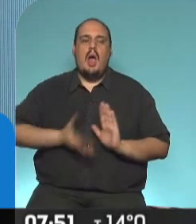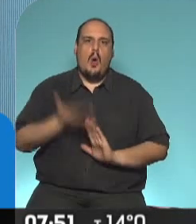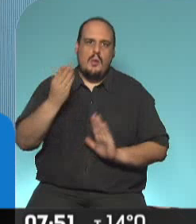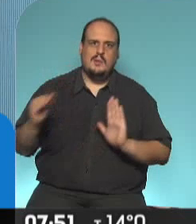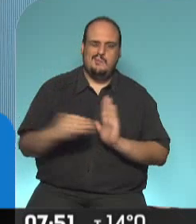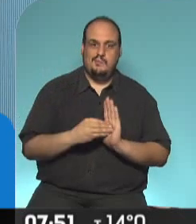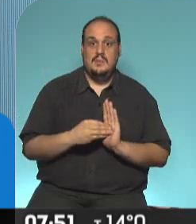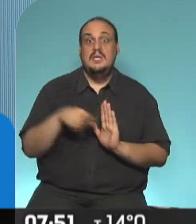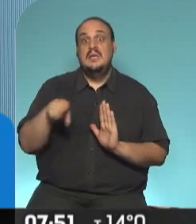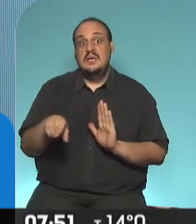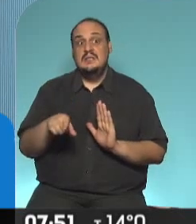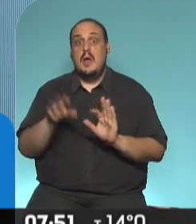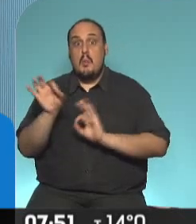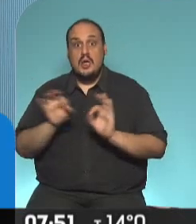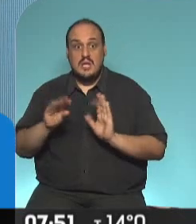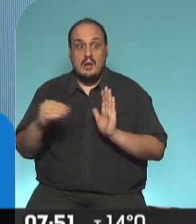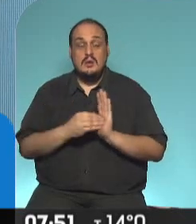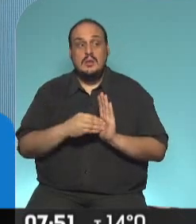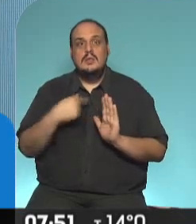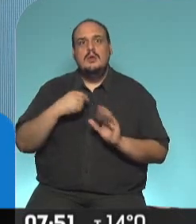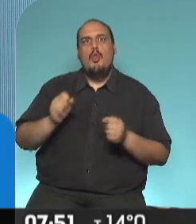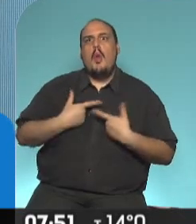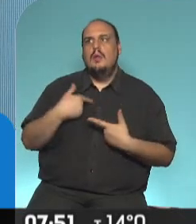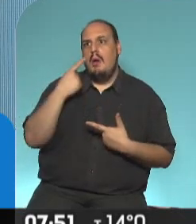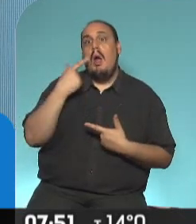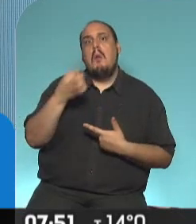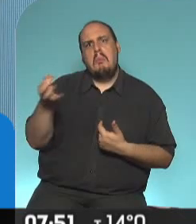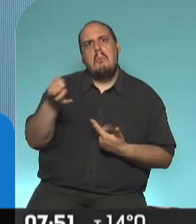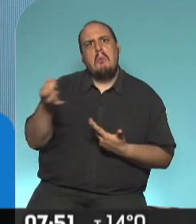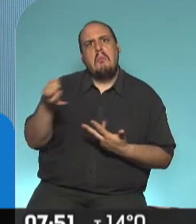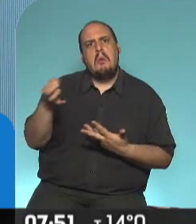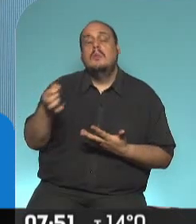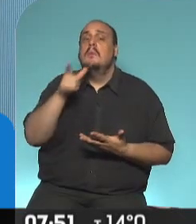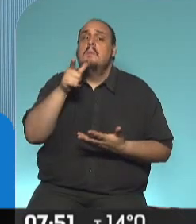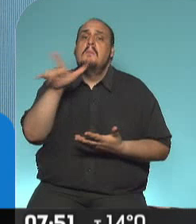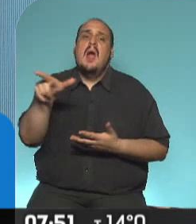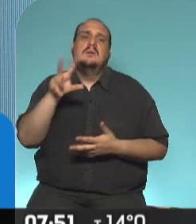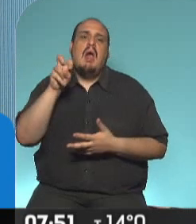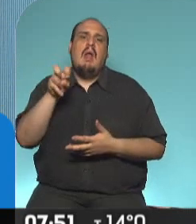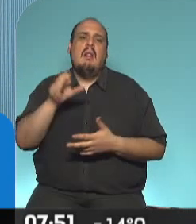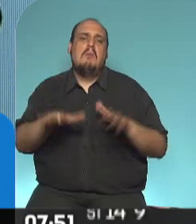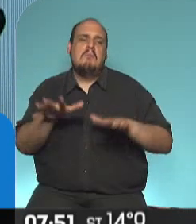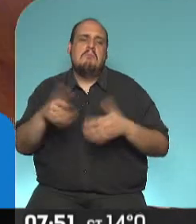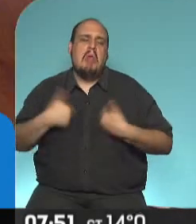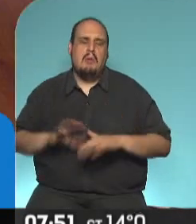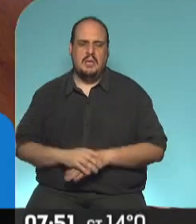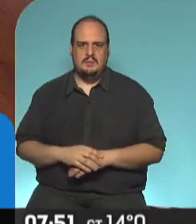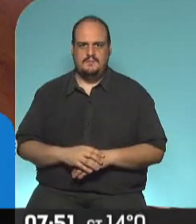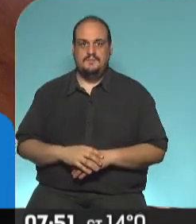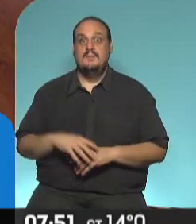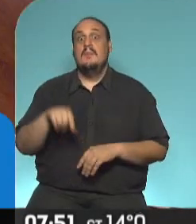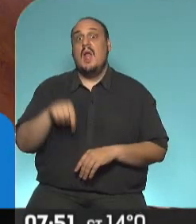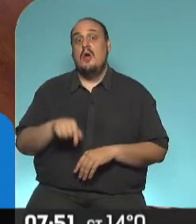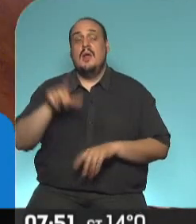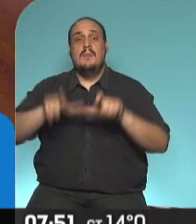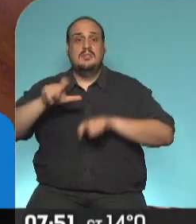observar que este nuevo índice es correcto, se supone que podría llegar a acomodarse los precios. Ahora, situación de